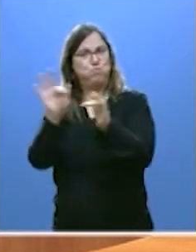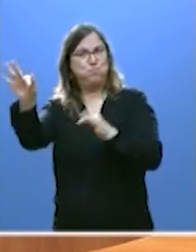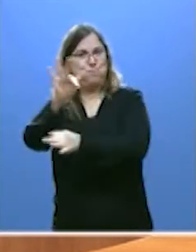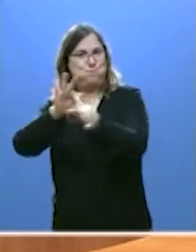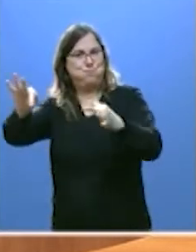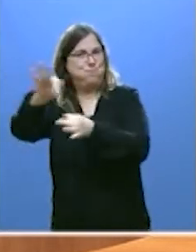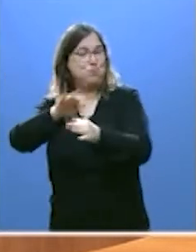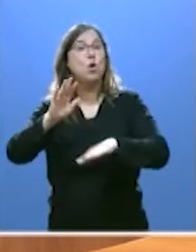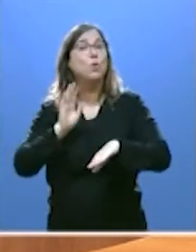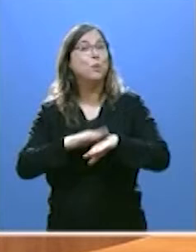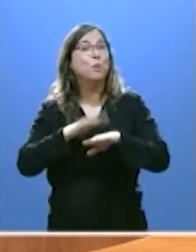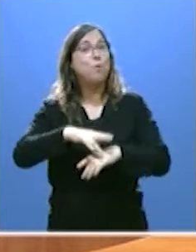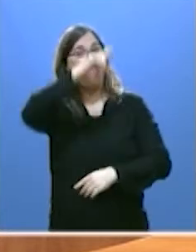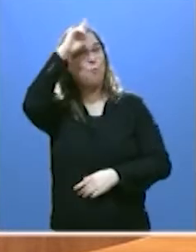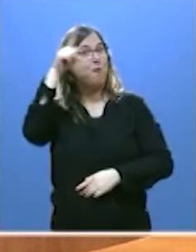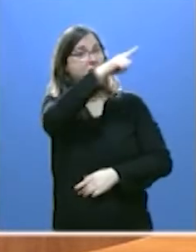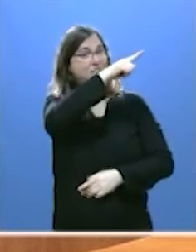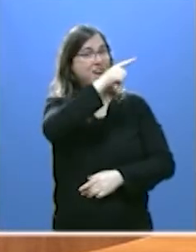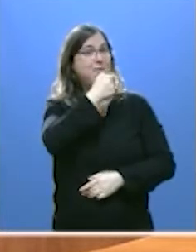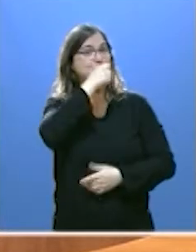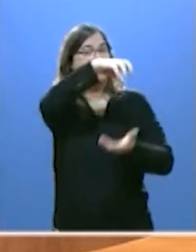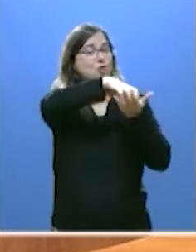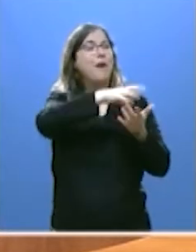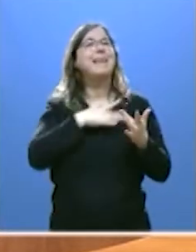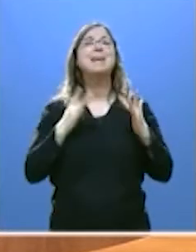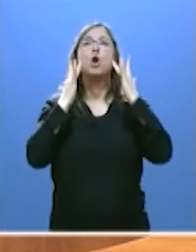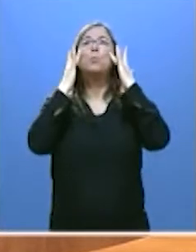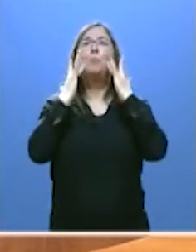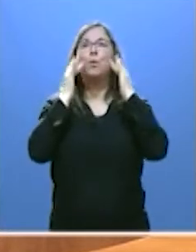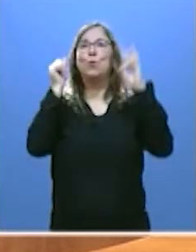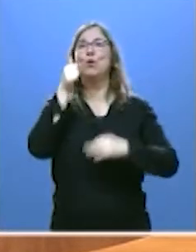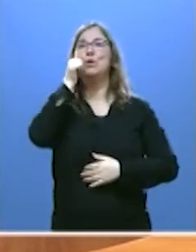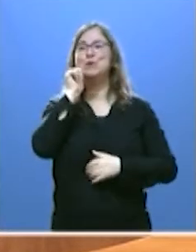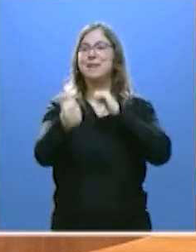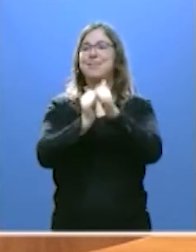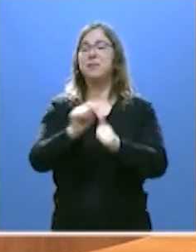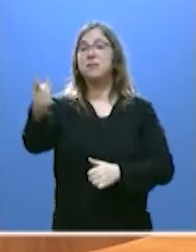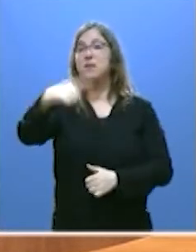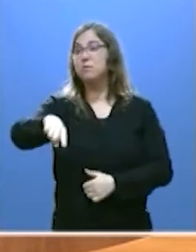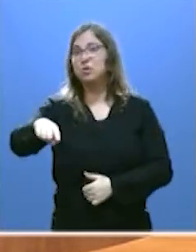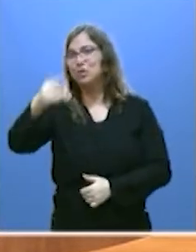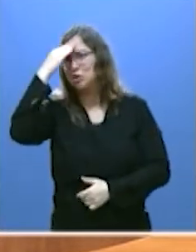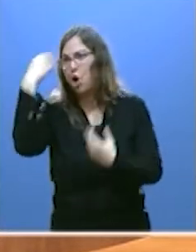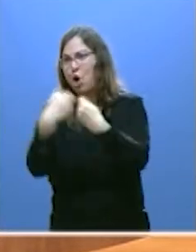Porque Ferraz quiere implantar la pureza del sanchismo y ustedes no tienen cabida.